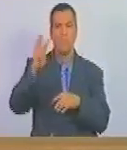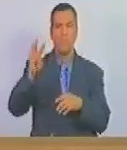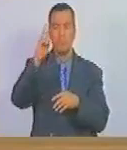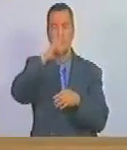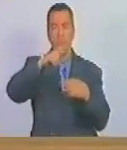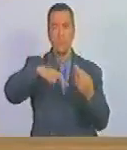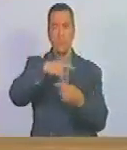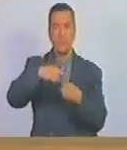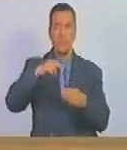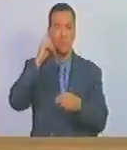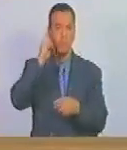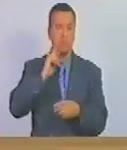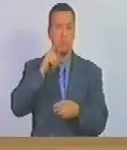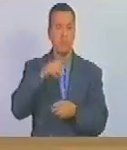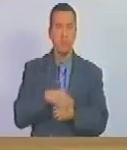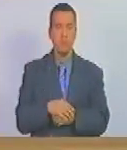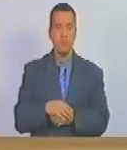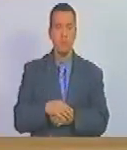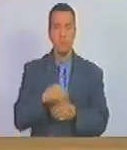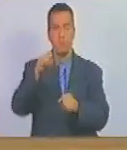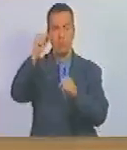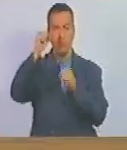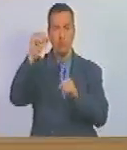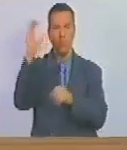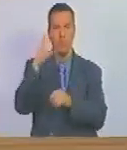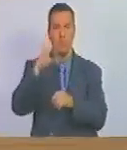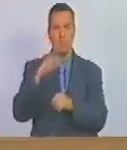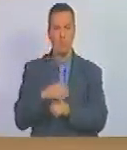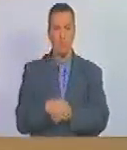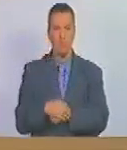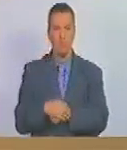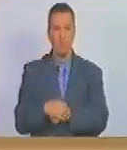de la revolución bolivariana que viva Caracas